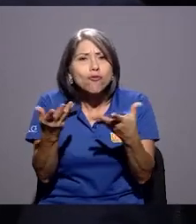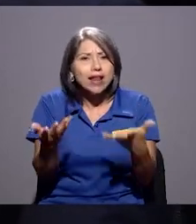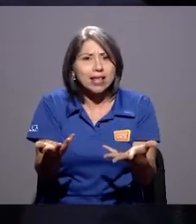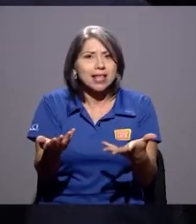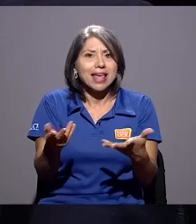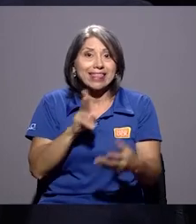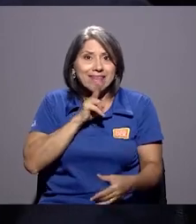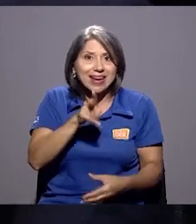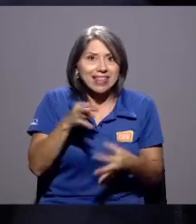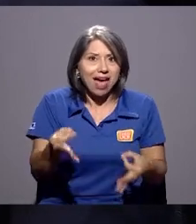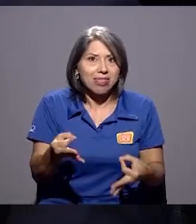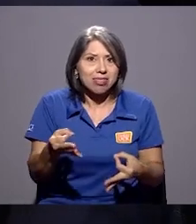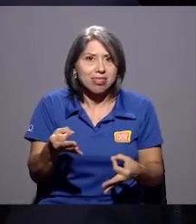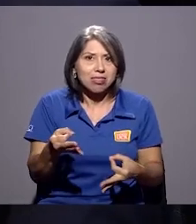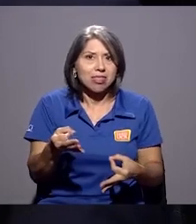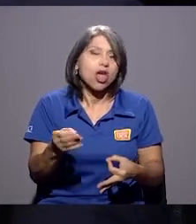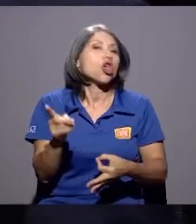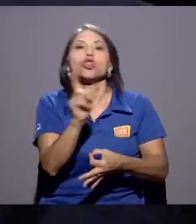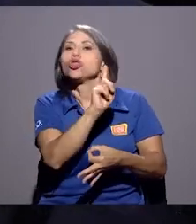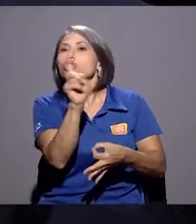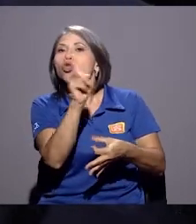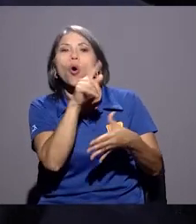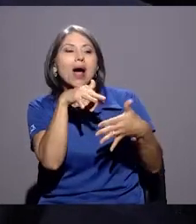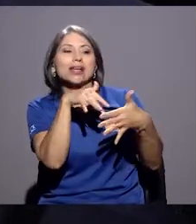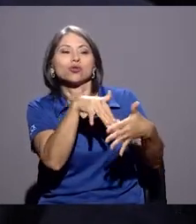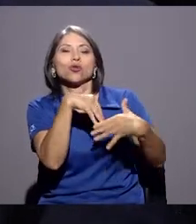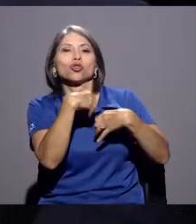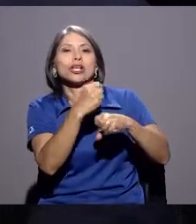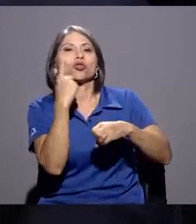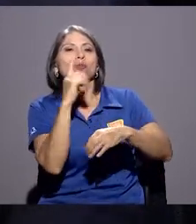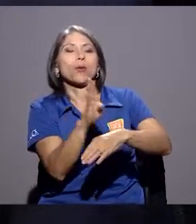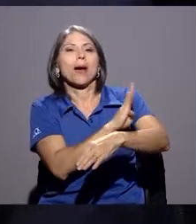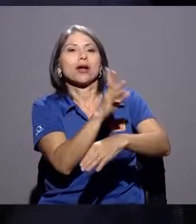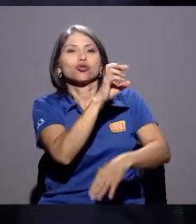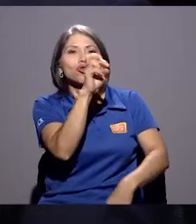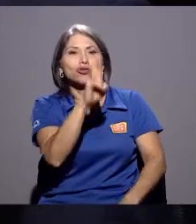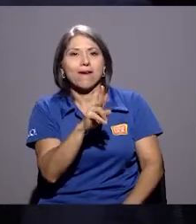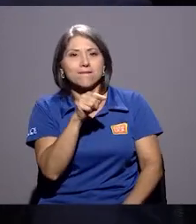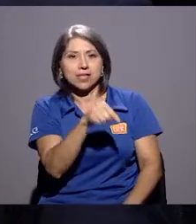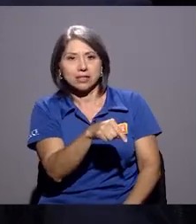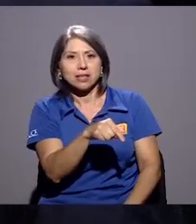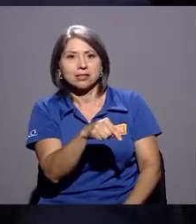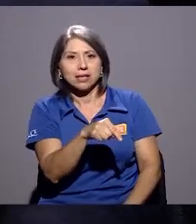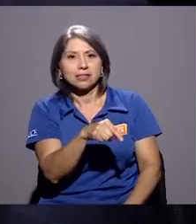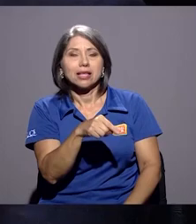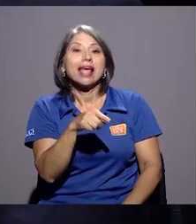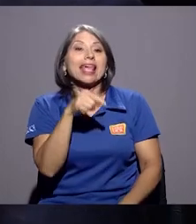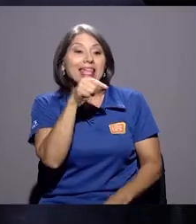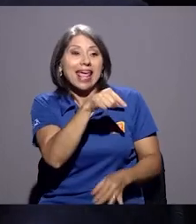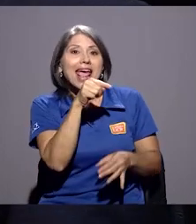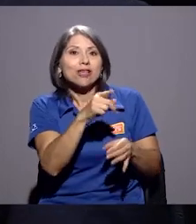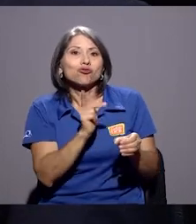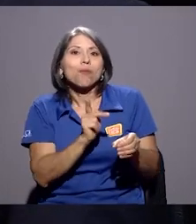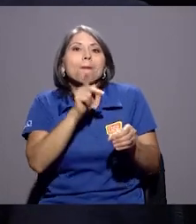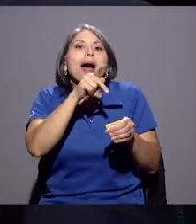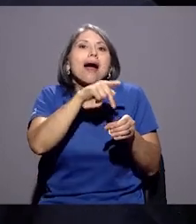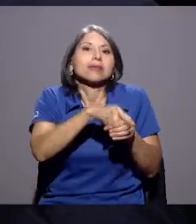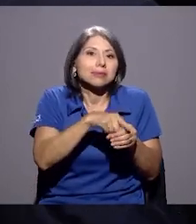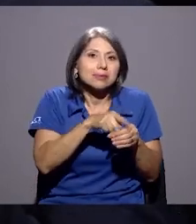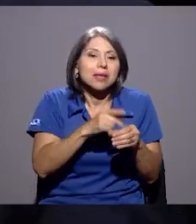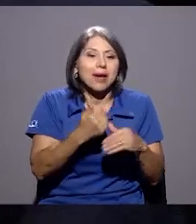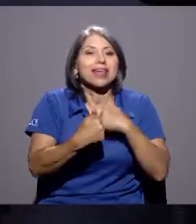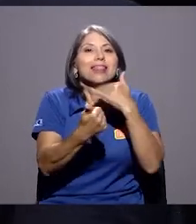estudios hechos por los banqueros costarricenses, que son obviamente juez y parte en el proceso,